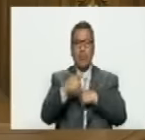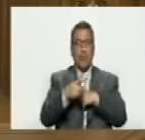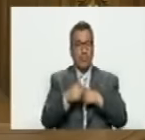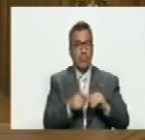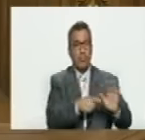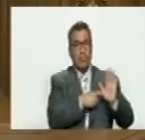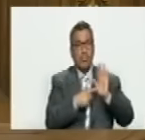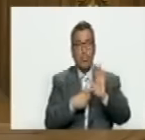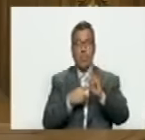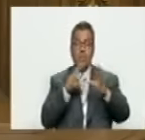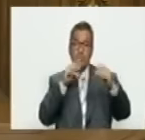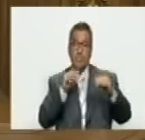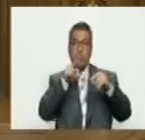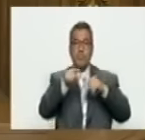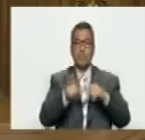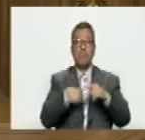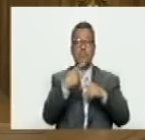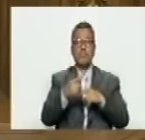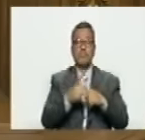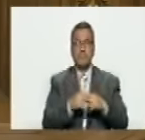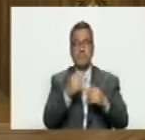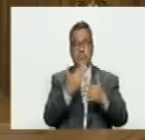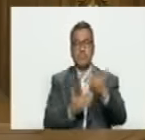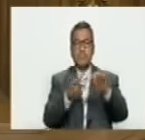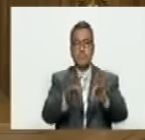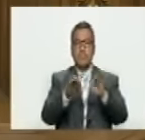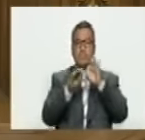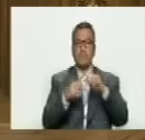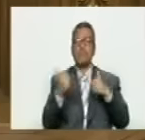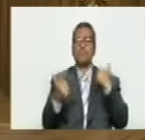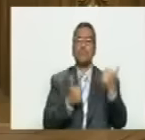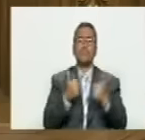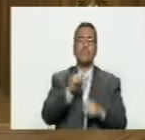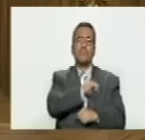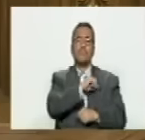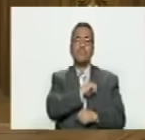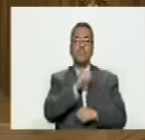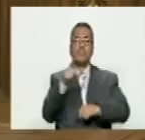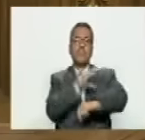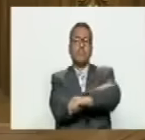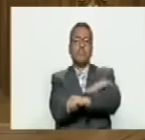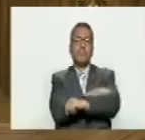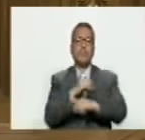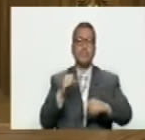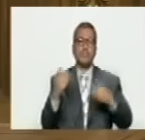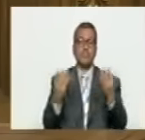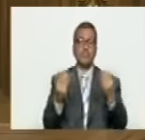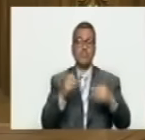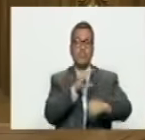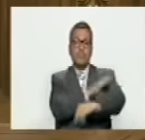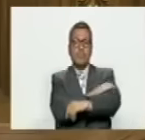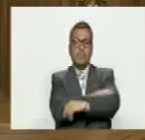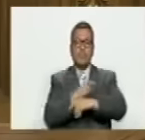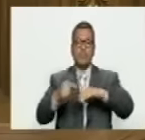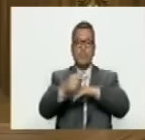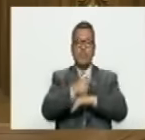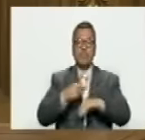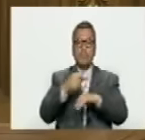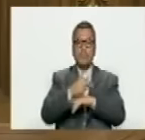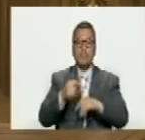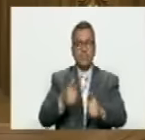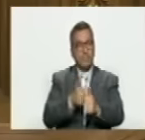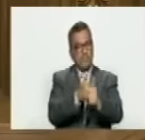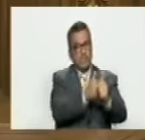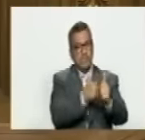narrativa viene esta parte interesante ¿cuáles son los temores de la oposición? la oposición está atemorizada porque el gobierno la está